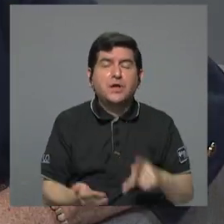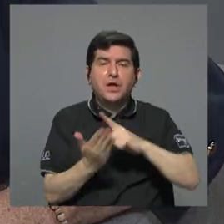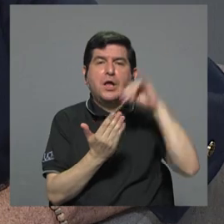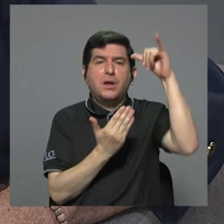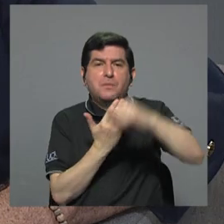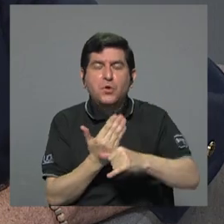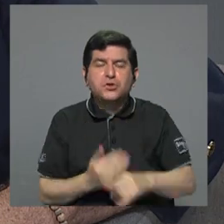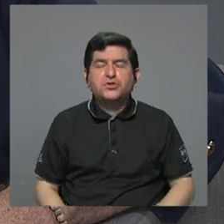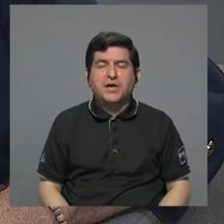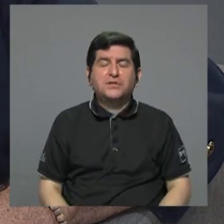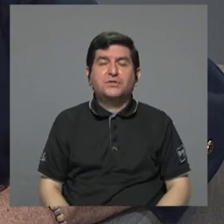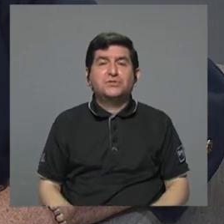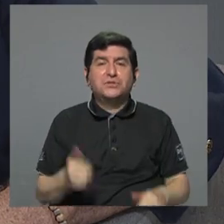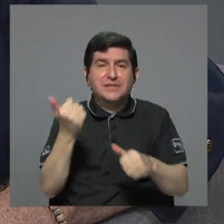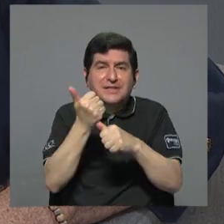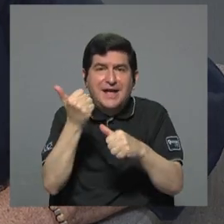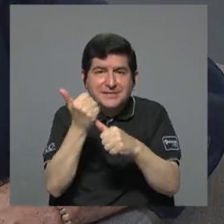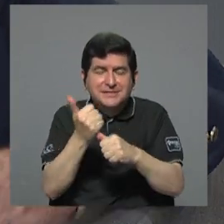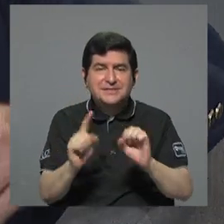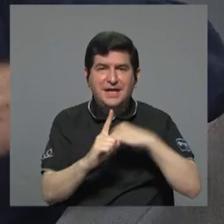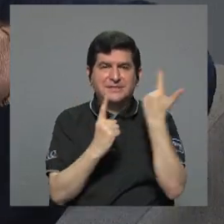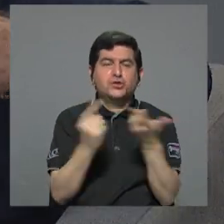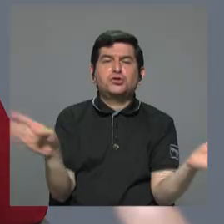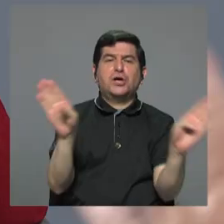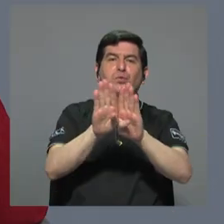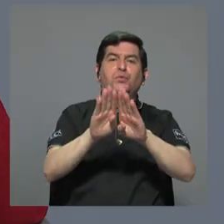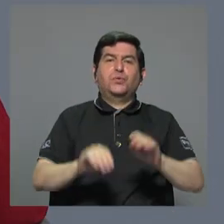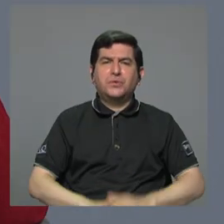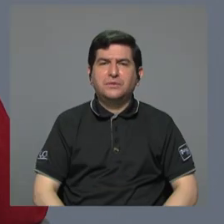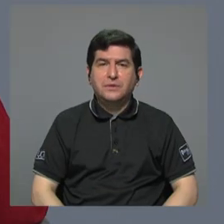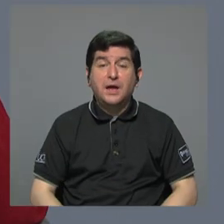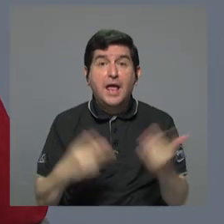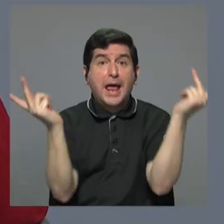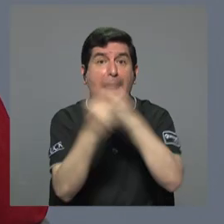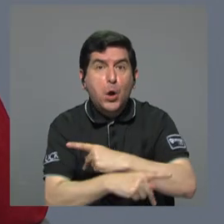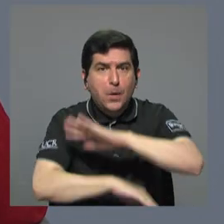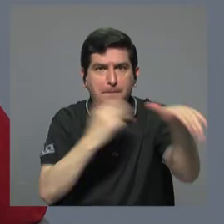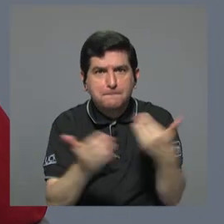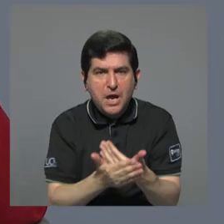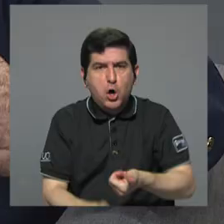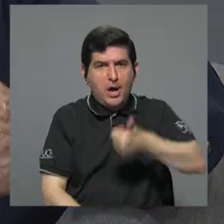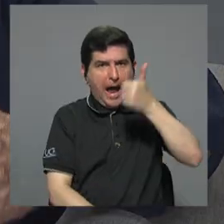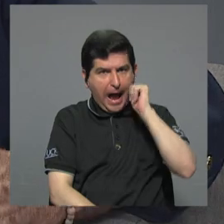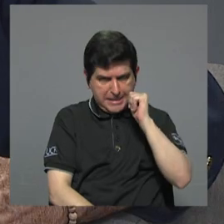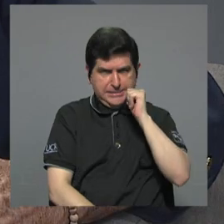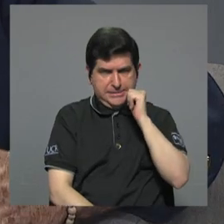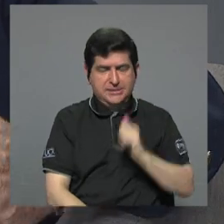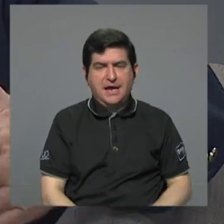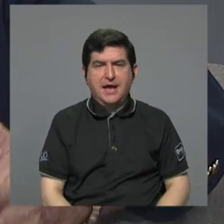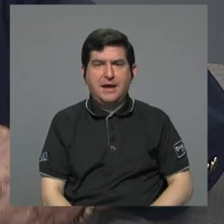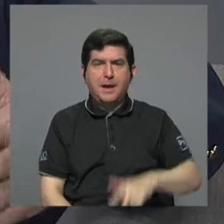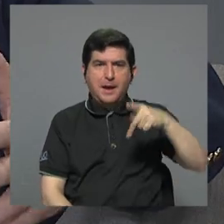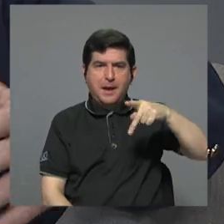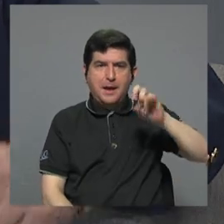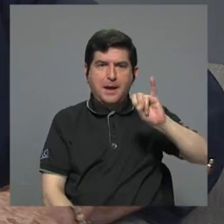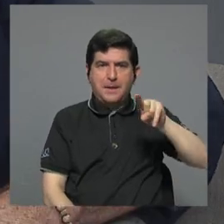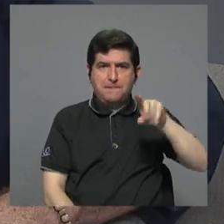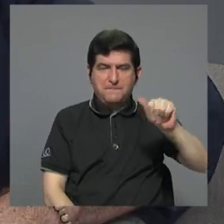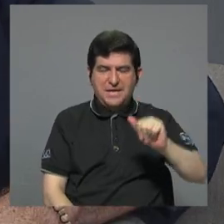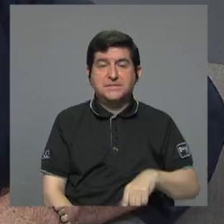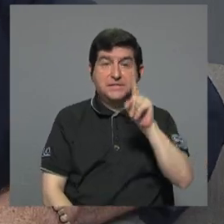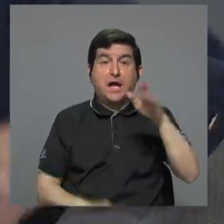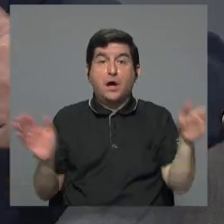social los han cerrado. Ah, bueno, pero lo peor de todo es que ayer el PISA, que es uno de los